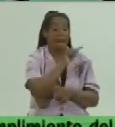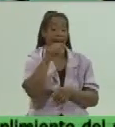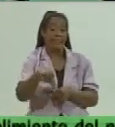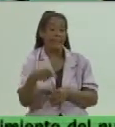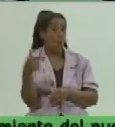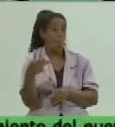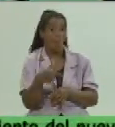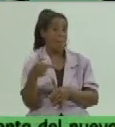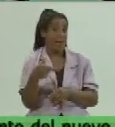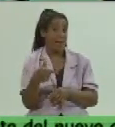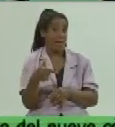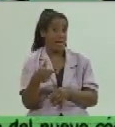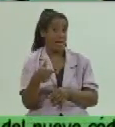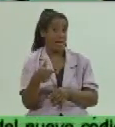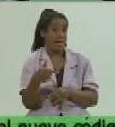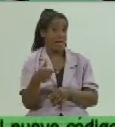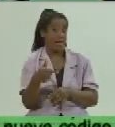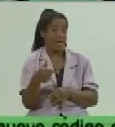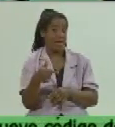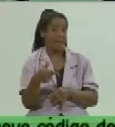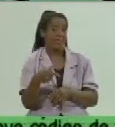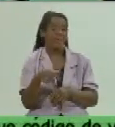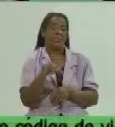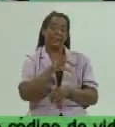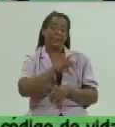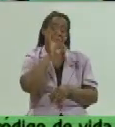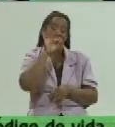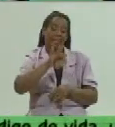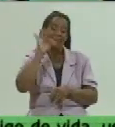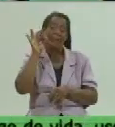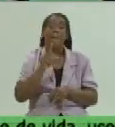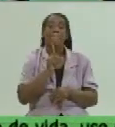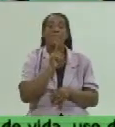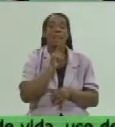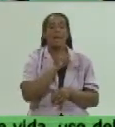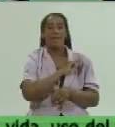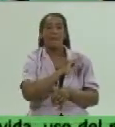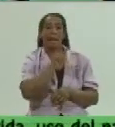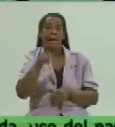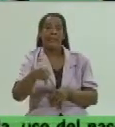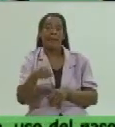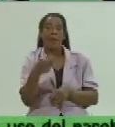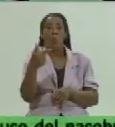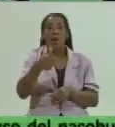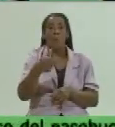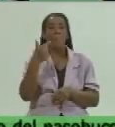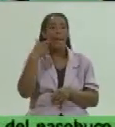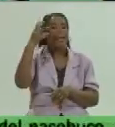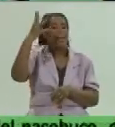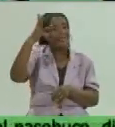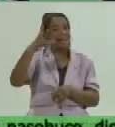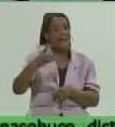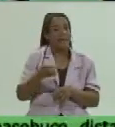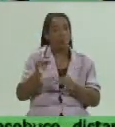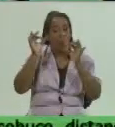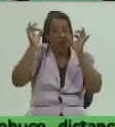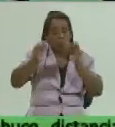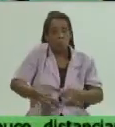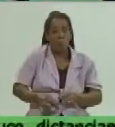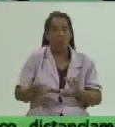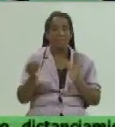estadística oficial. Estamos cogiendo de viernes a jueves para tener un dato más actualizado, o sea, un